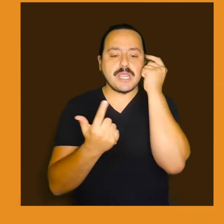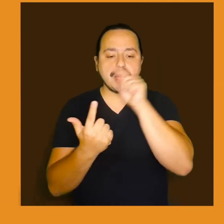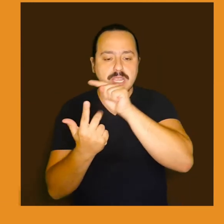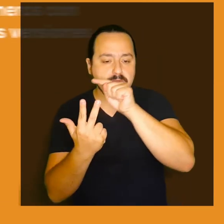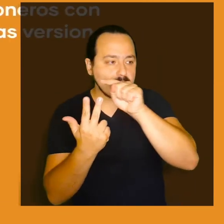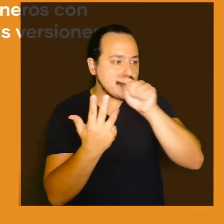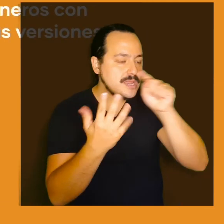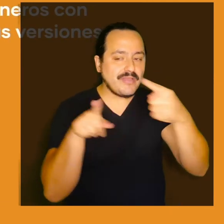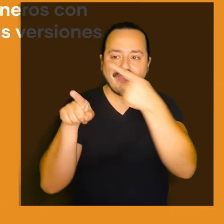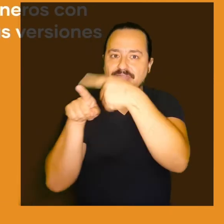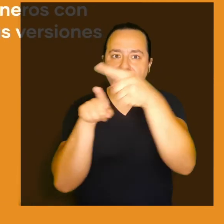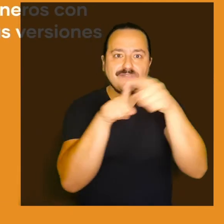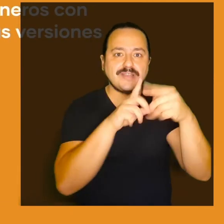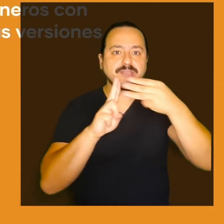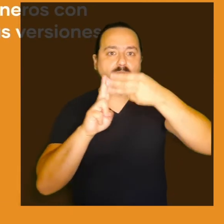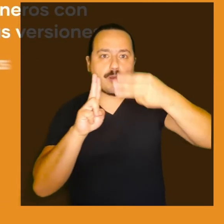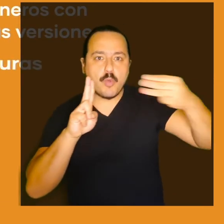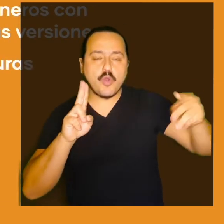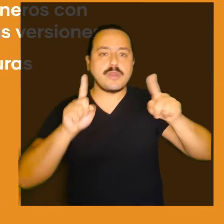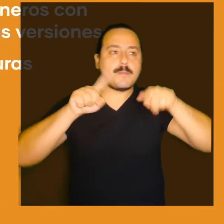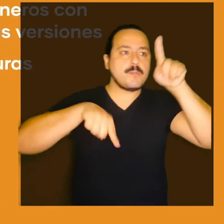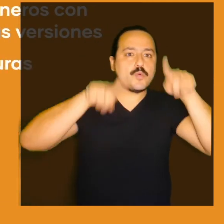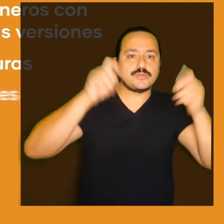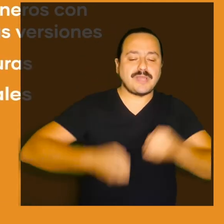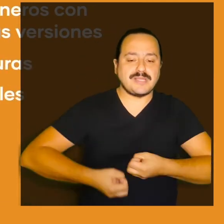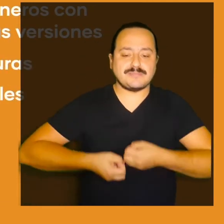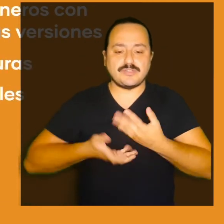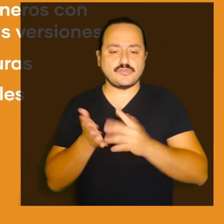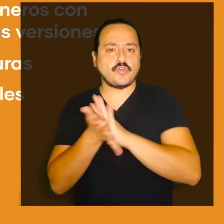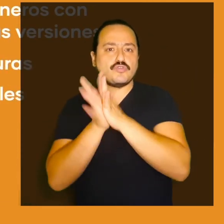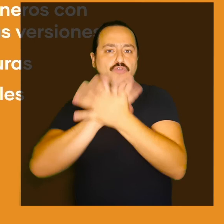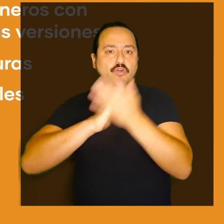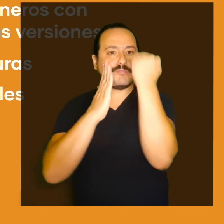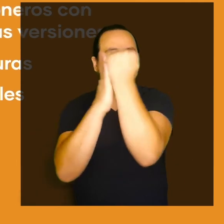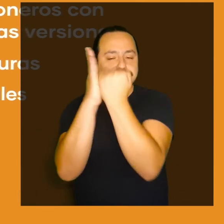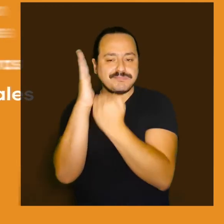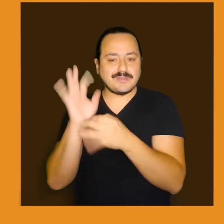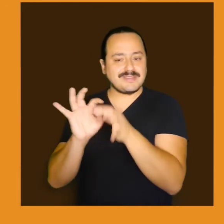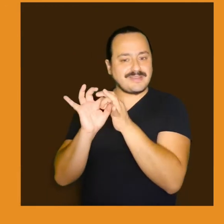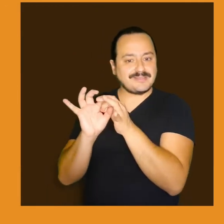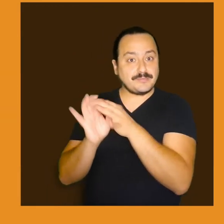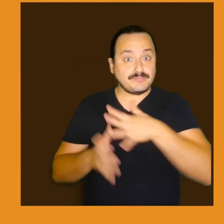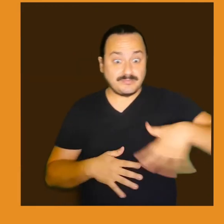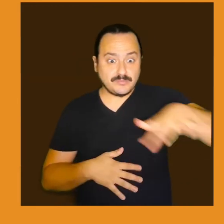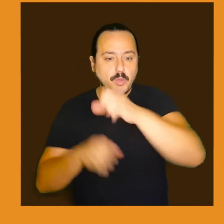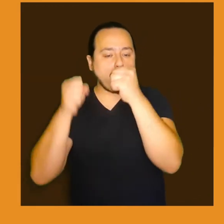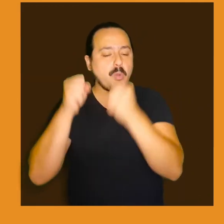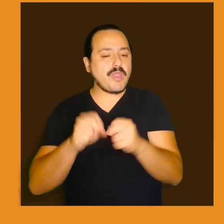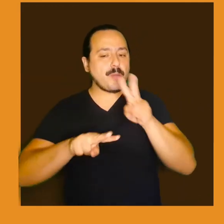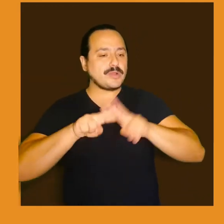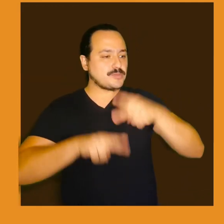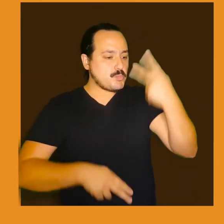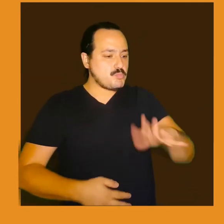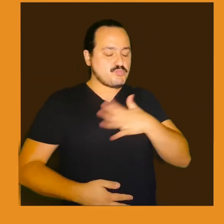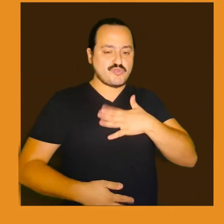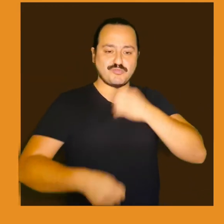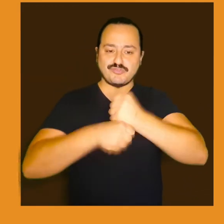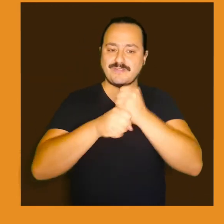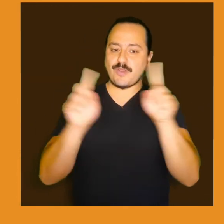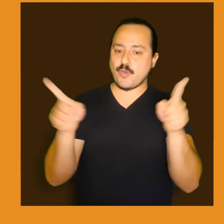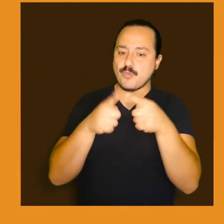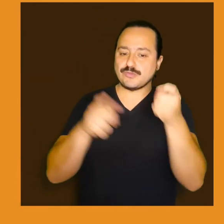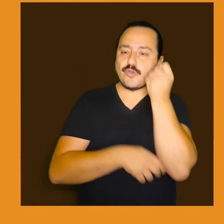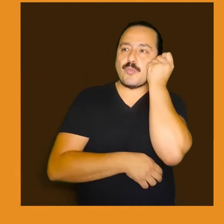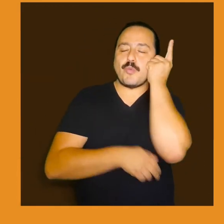como cancioneros con diversas versiones, tablaturas, tutoriales, etc. Con estos insumos, podemos hacer nuestros propios